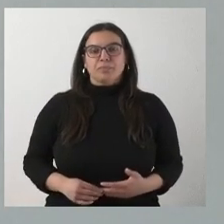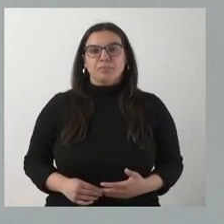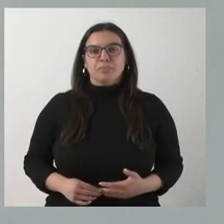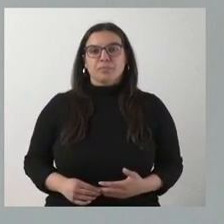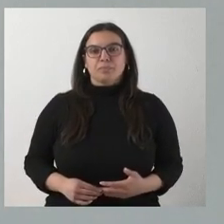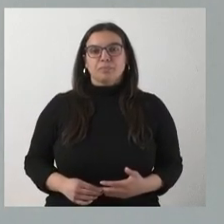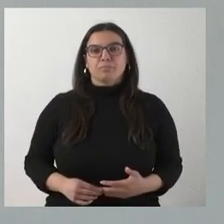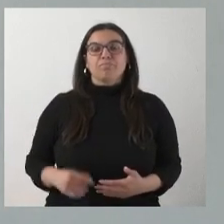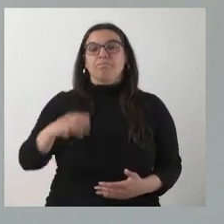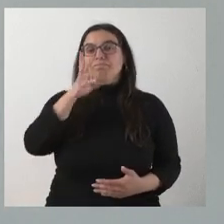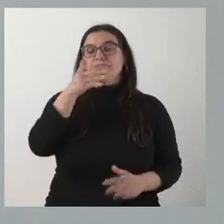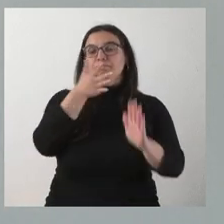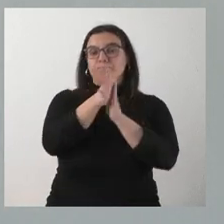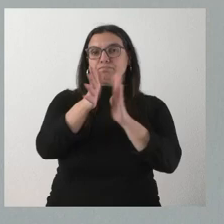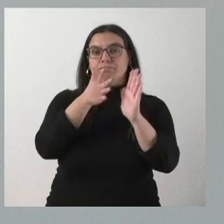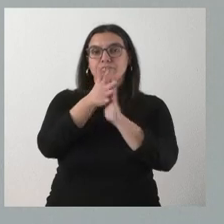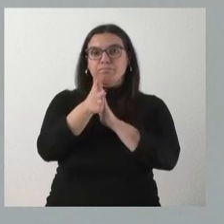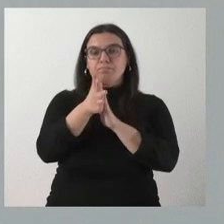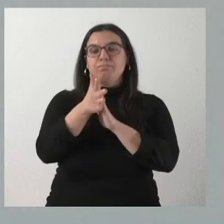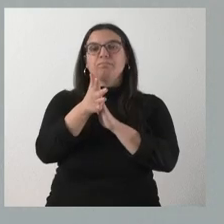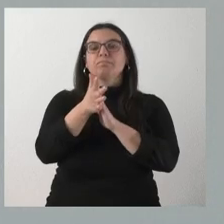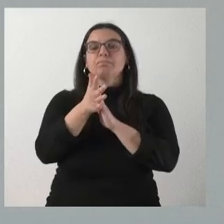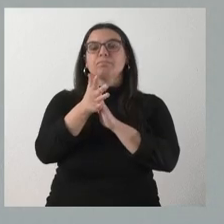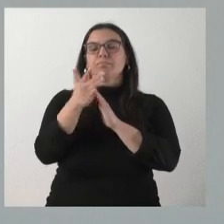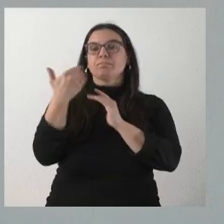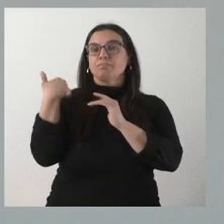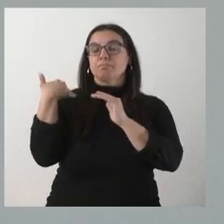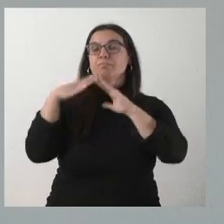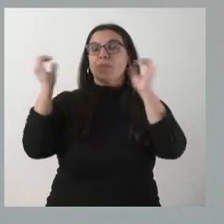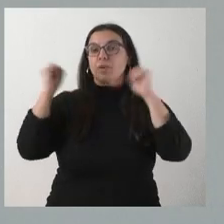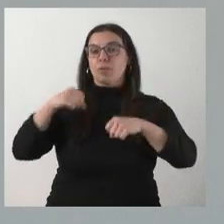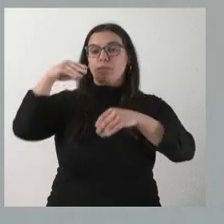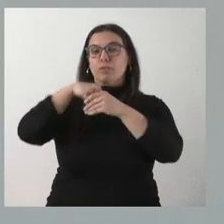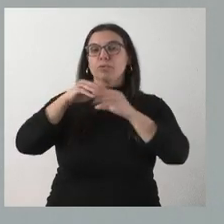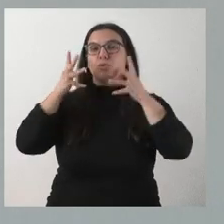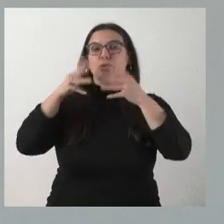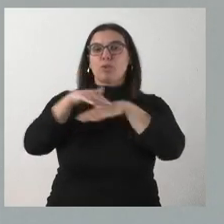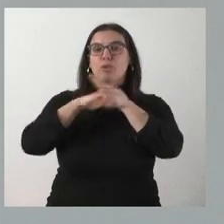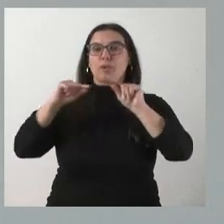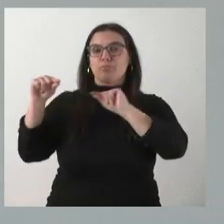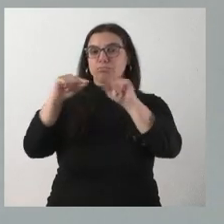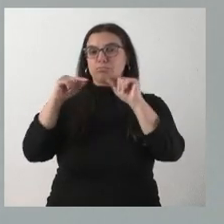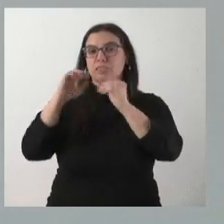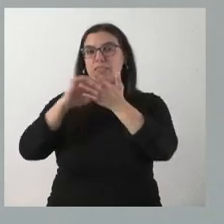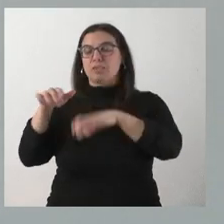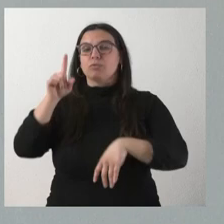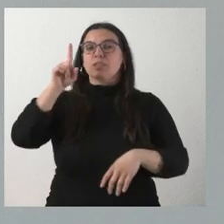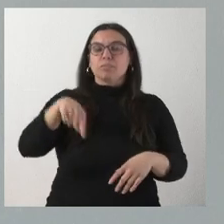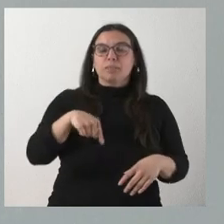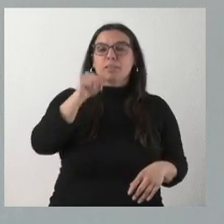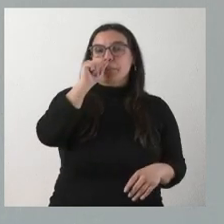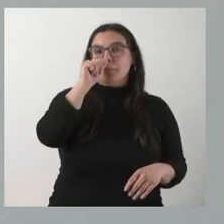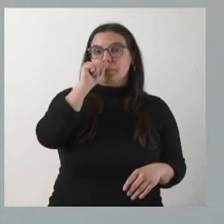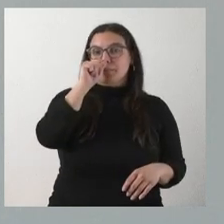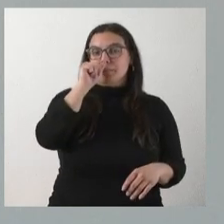daremos cuenta de cuáles han sido los acuerdos del Consejo de Gobierno de Castilla y León y cuáles han sido también el